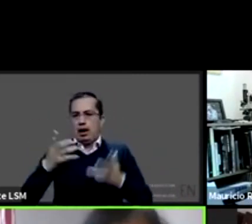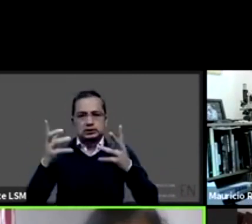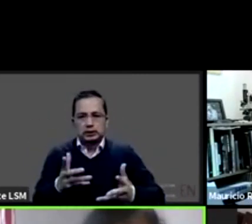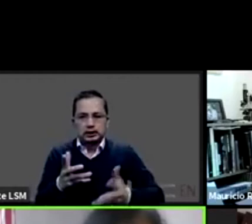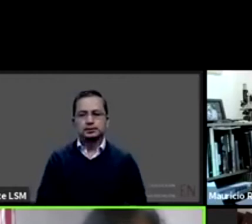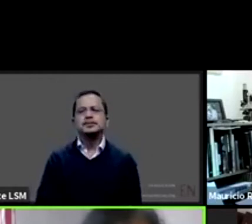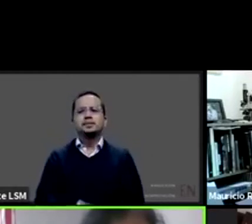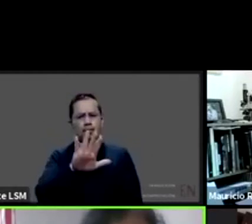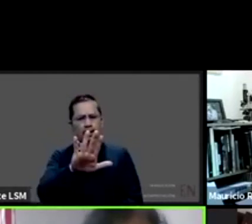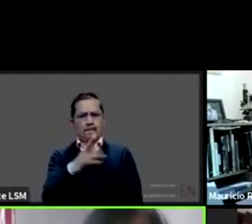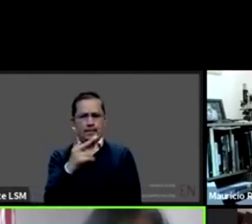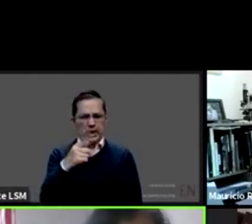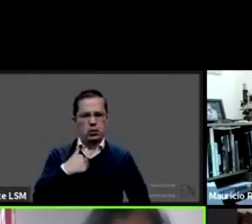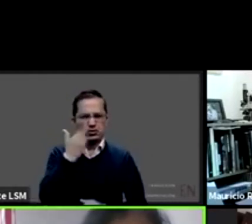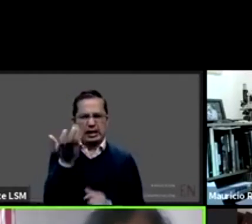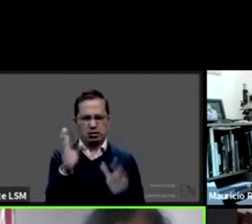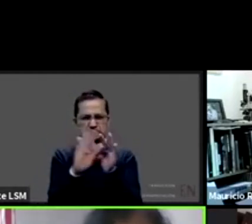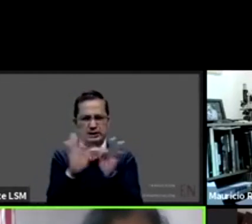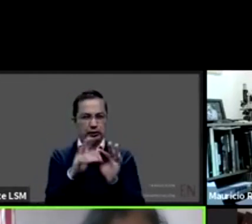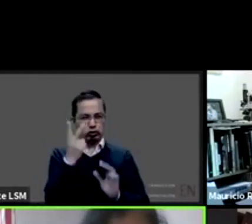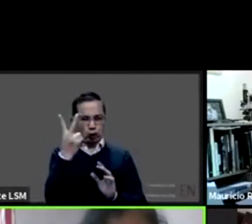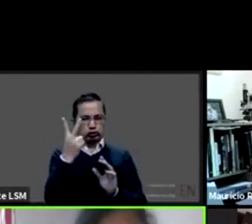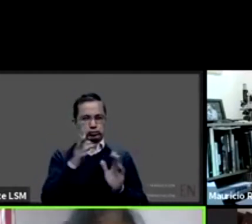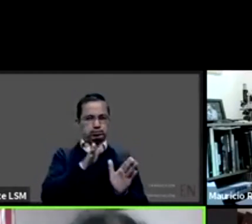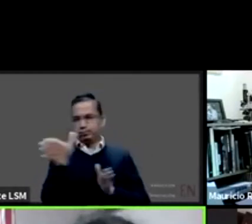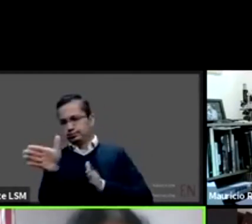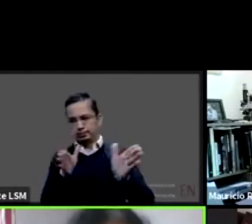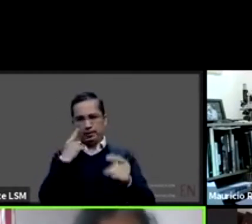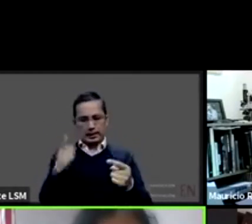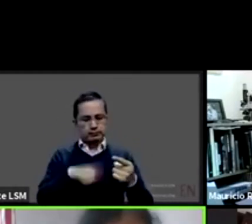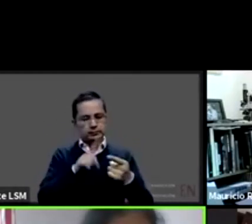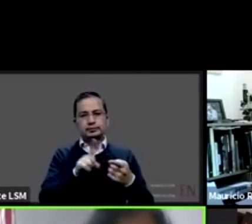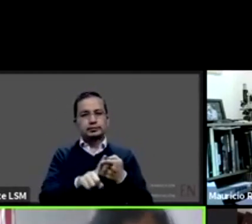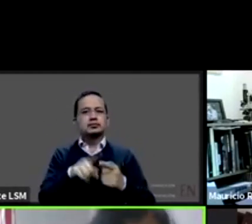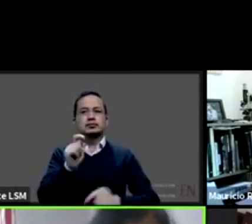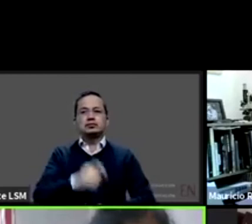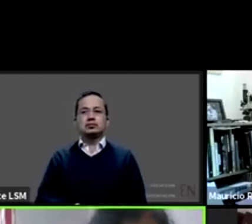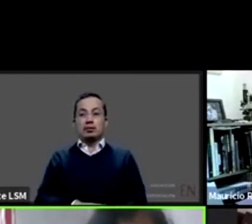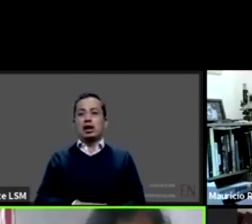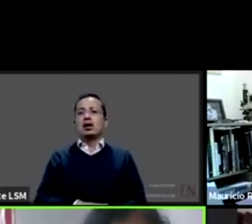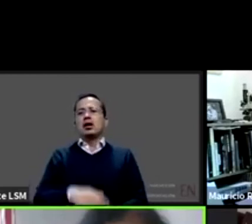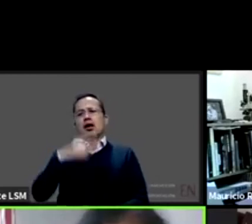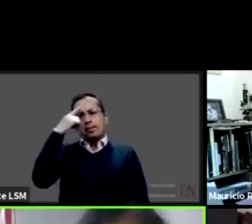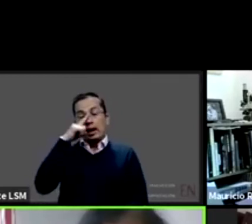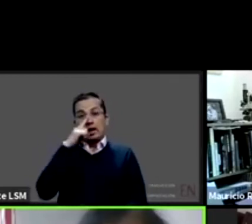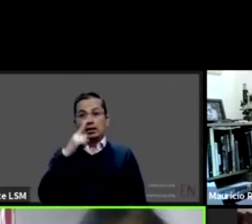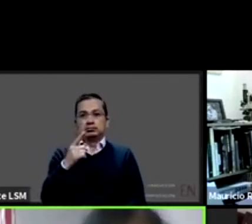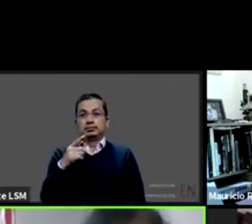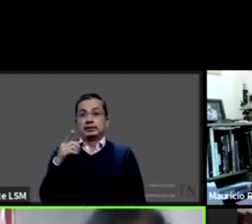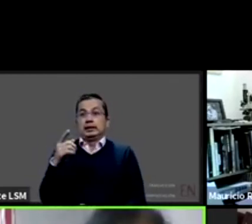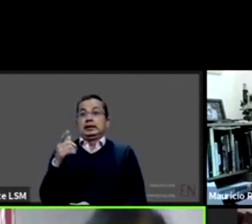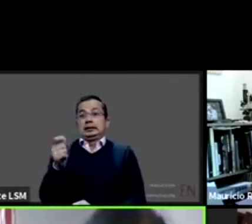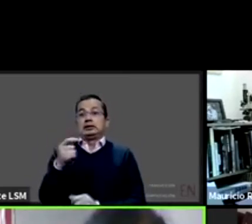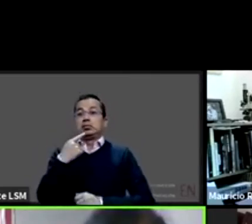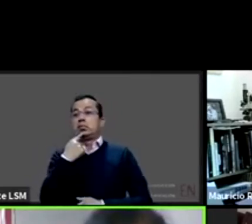compartirlo en dos puntos uno es ha habido pocas recomendaciones de todos modos que tienen